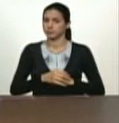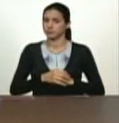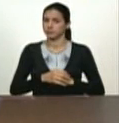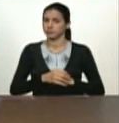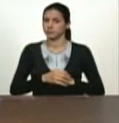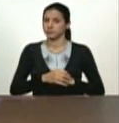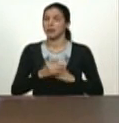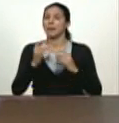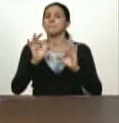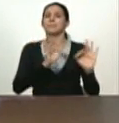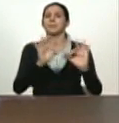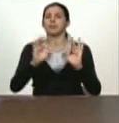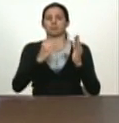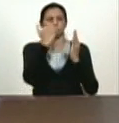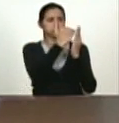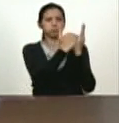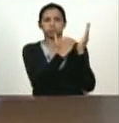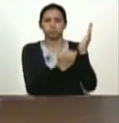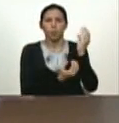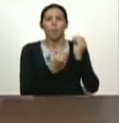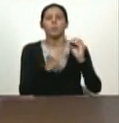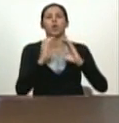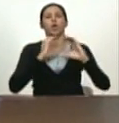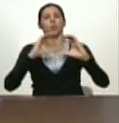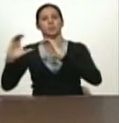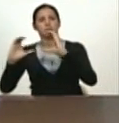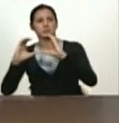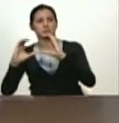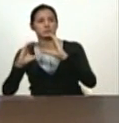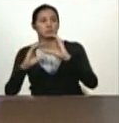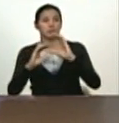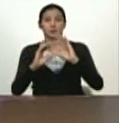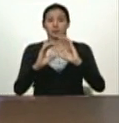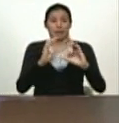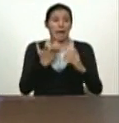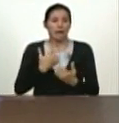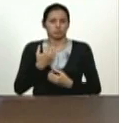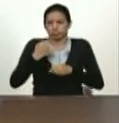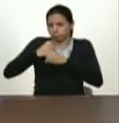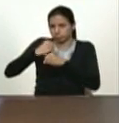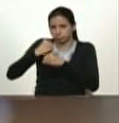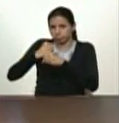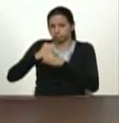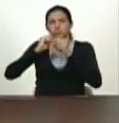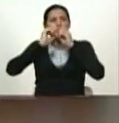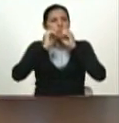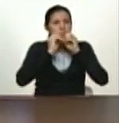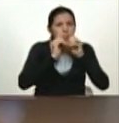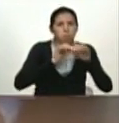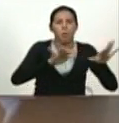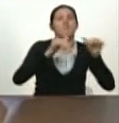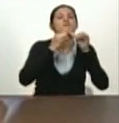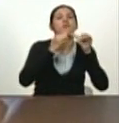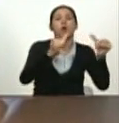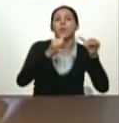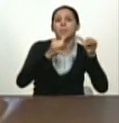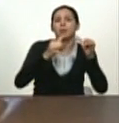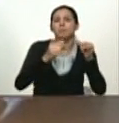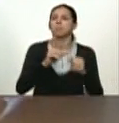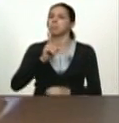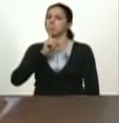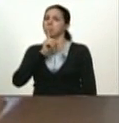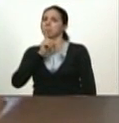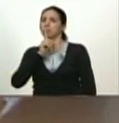comunicacional. Hay que salir a comunicar todo lo que hacemos. En eso la burguesía y la oligarquía